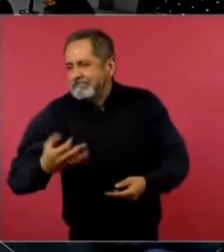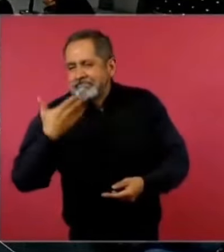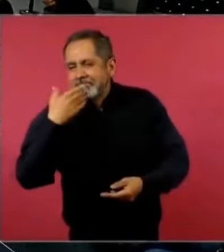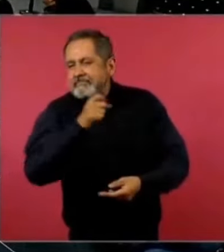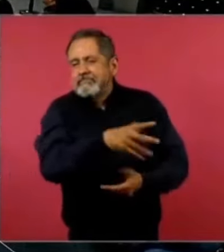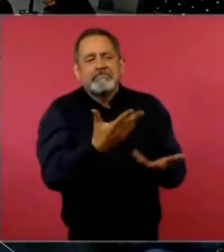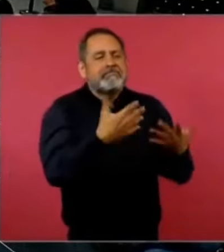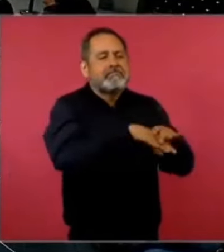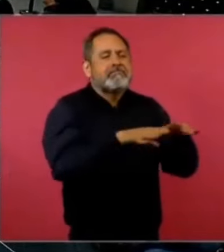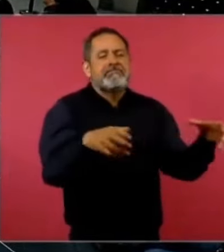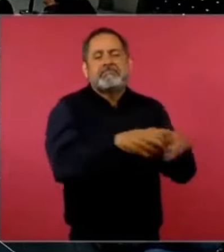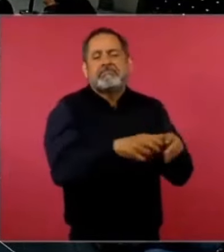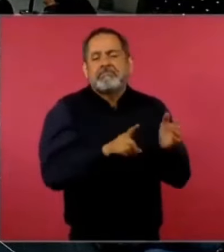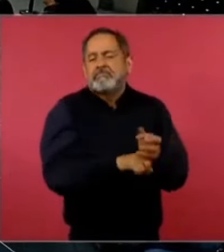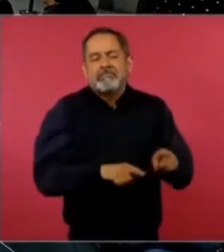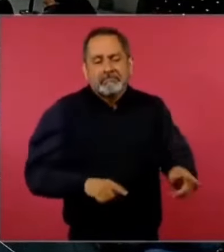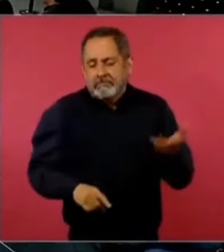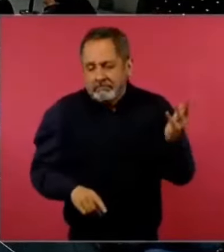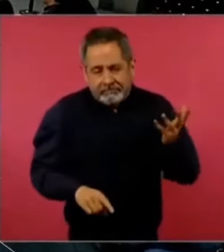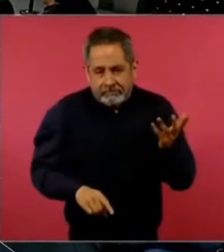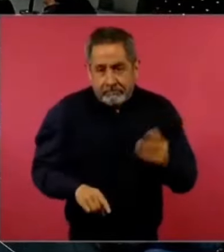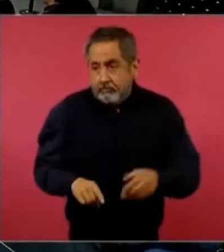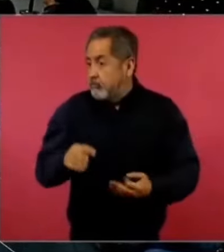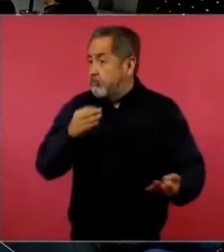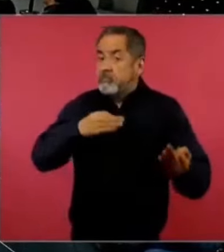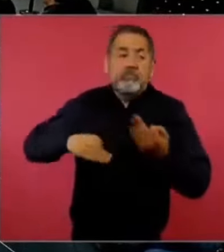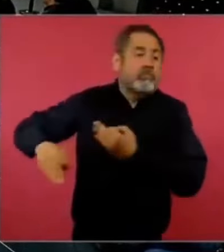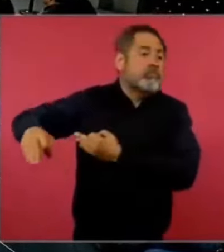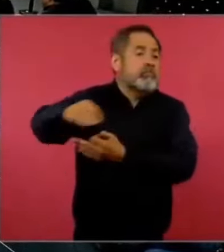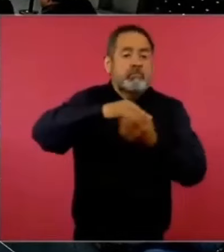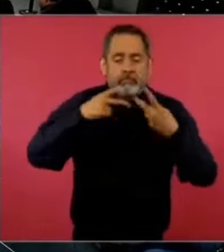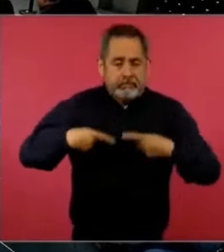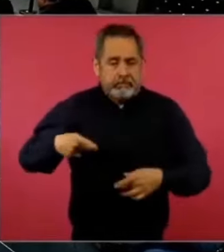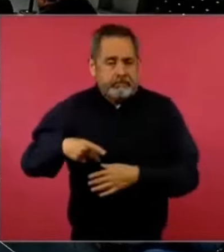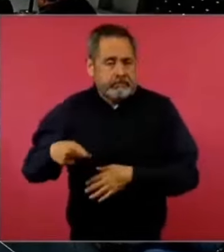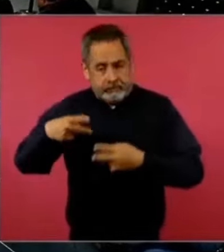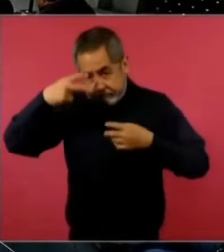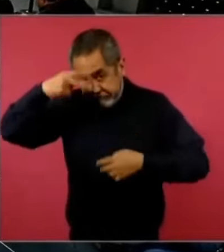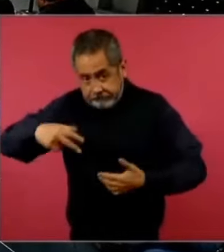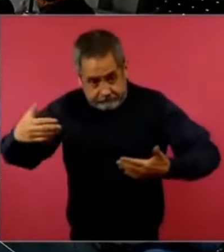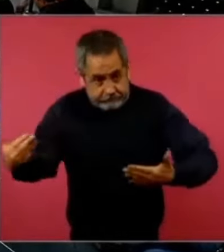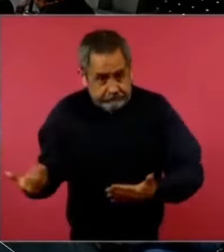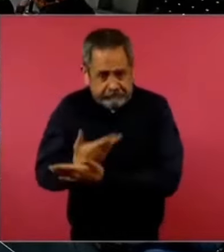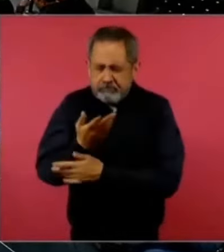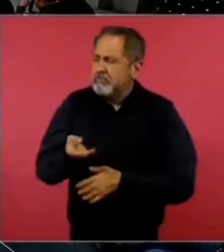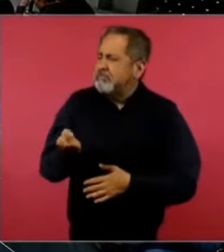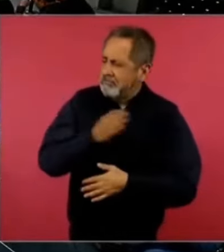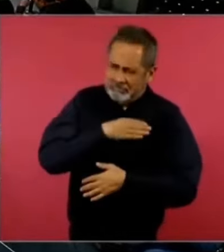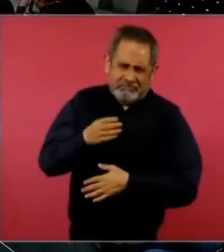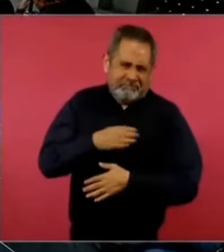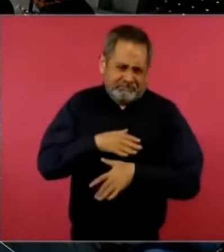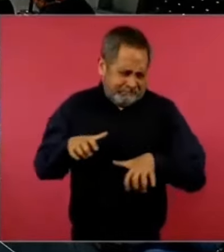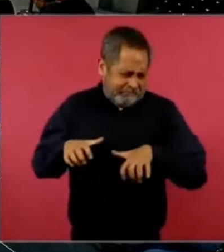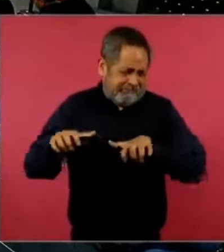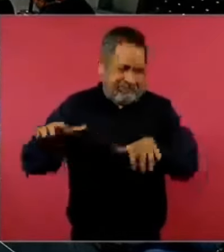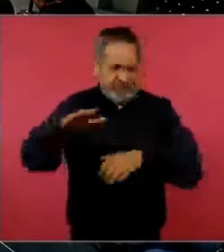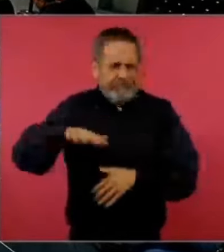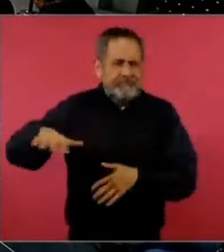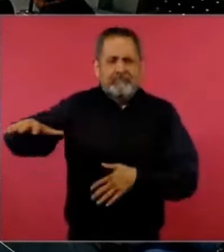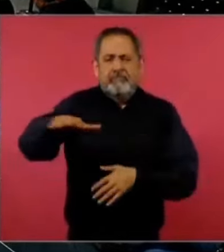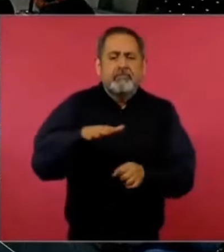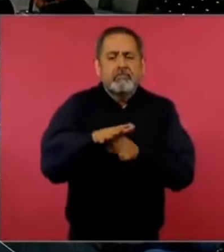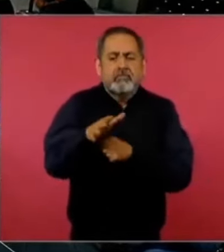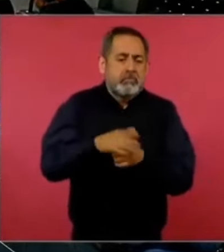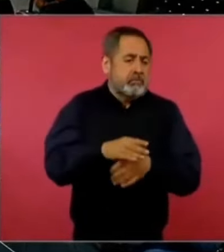todo el pueblo de México, independientemente a qué clase